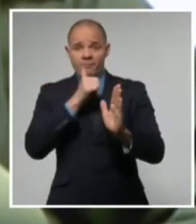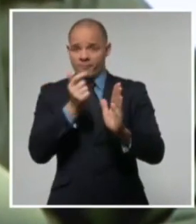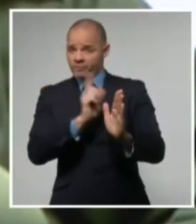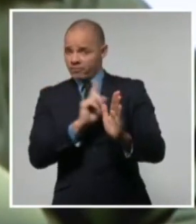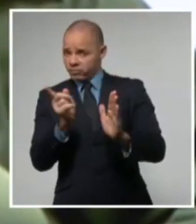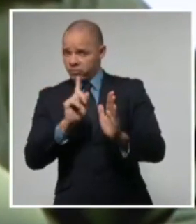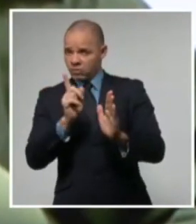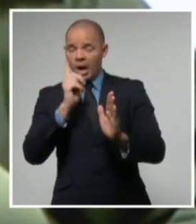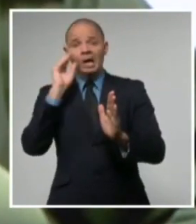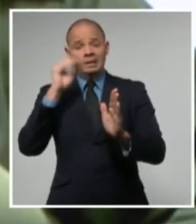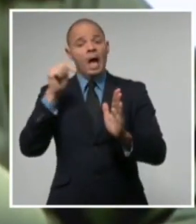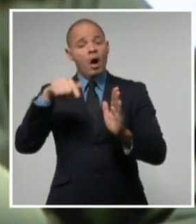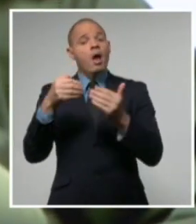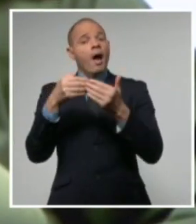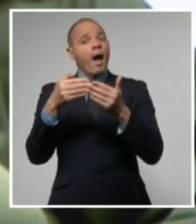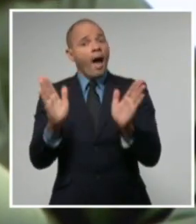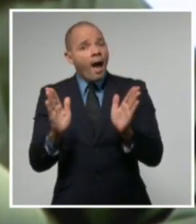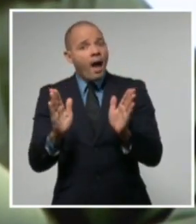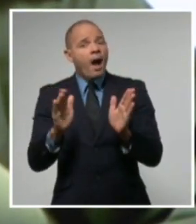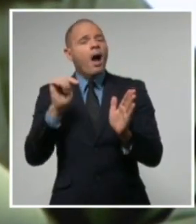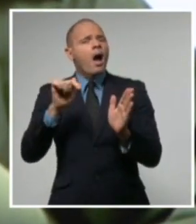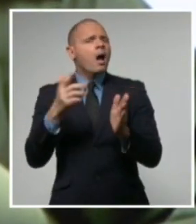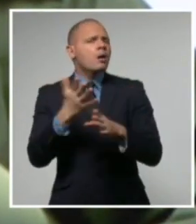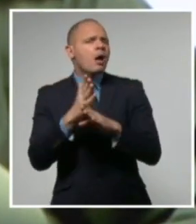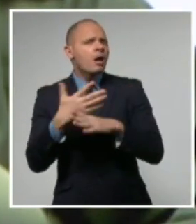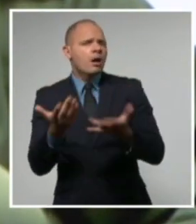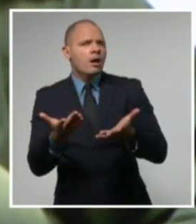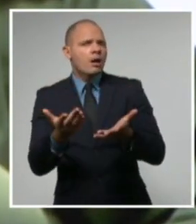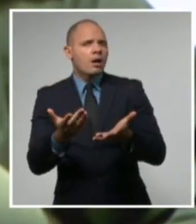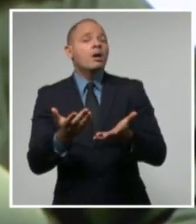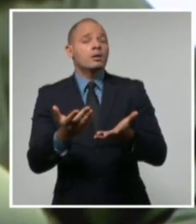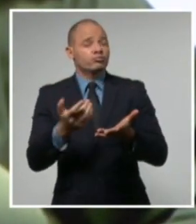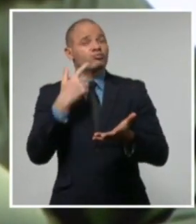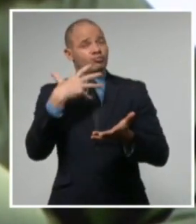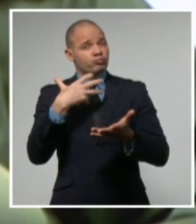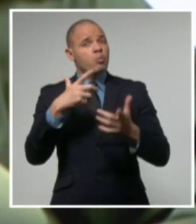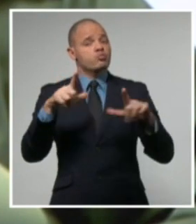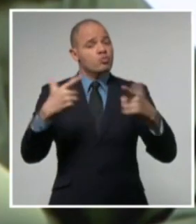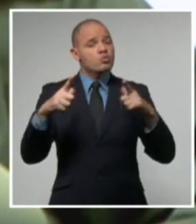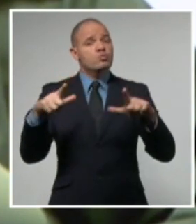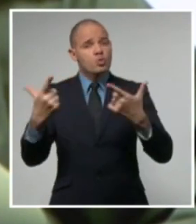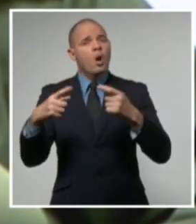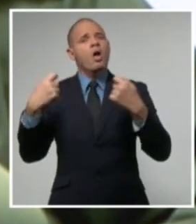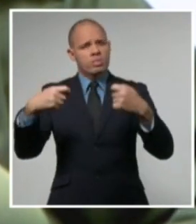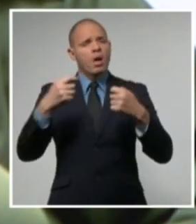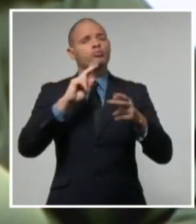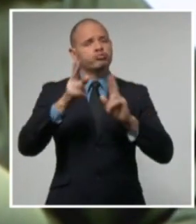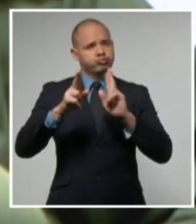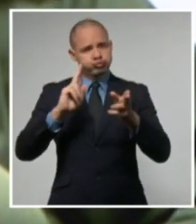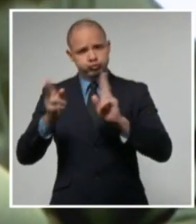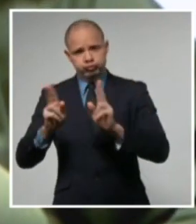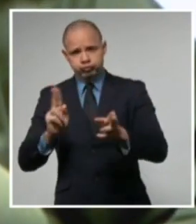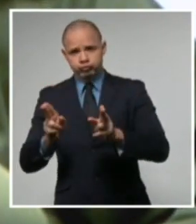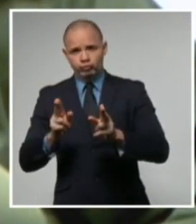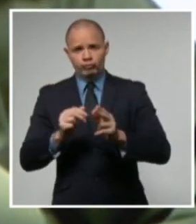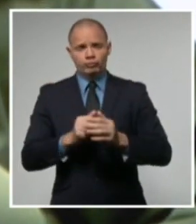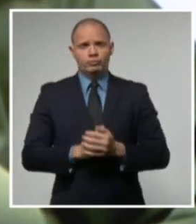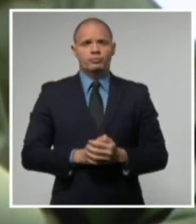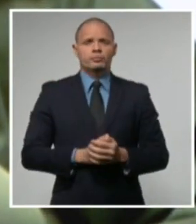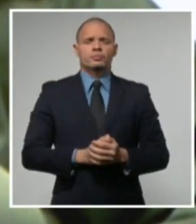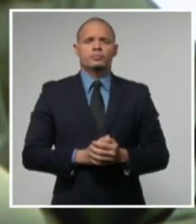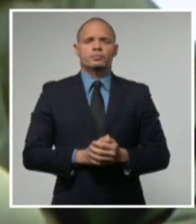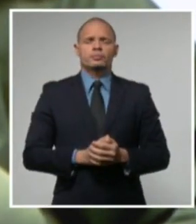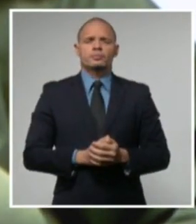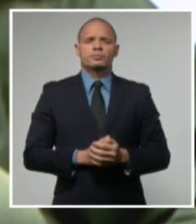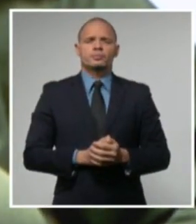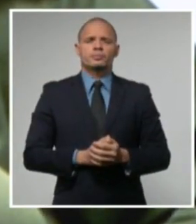significa responsabilidad, significa disciplina y amegarnos a todo lo que está establecido. Y nosotros no hacemos solo las cosas por